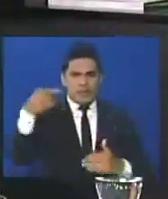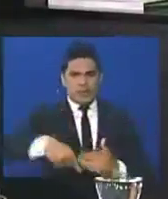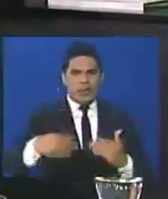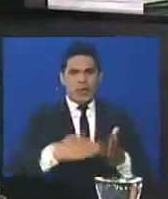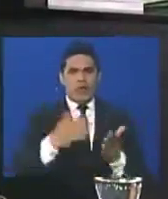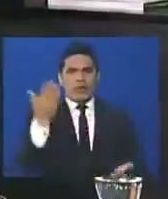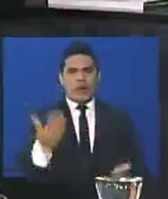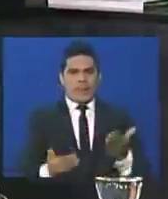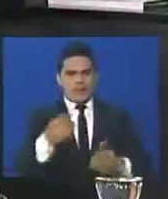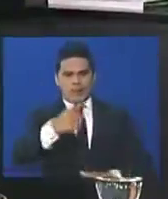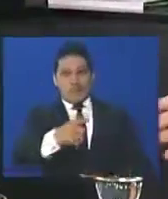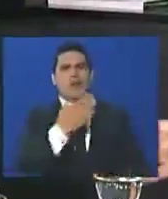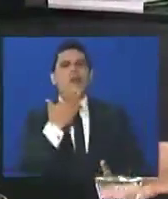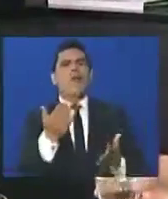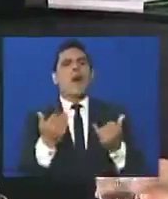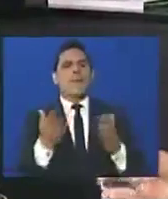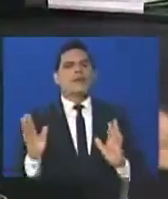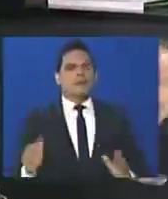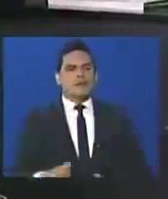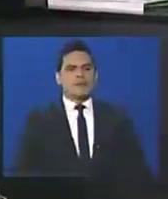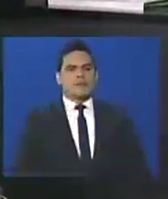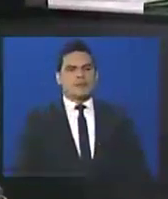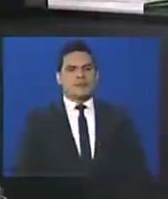contrapeso, como ustedes lo han pedido.